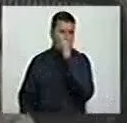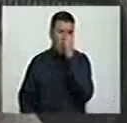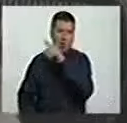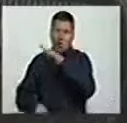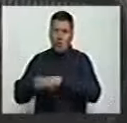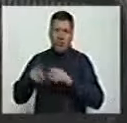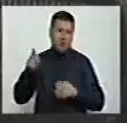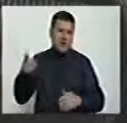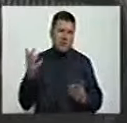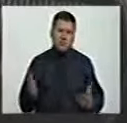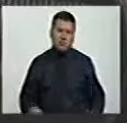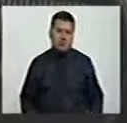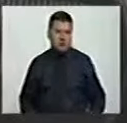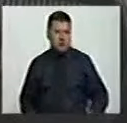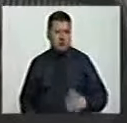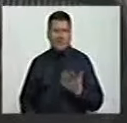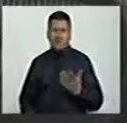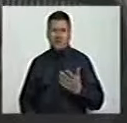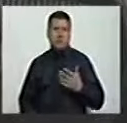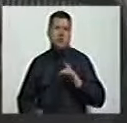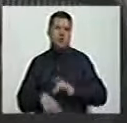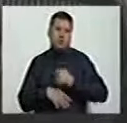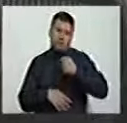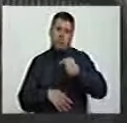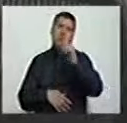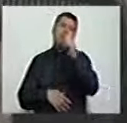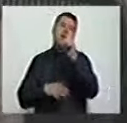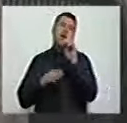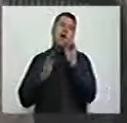Otra razón más para salir a marchar este primero de abril. Gracias, presidente.